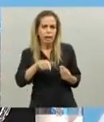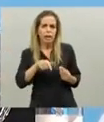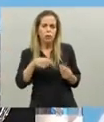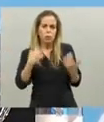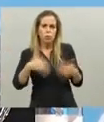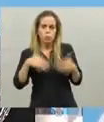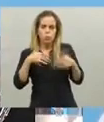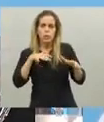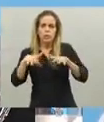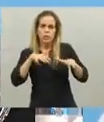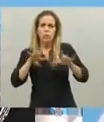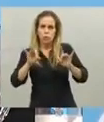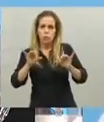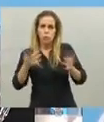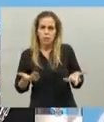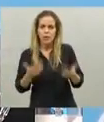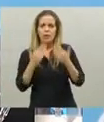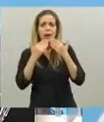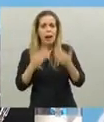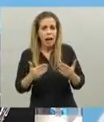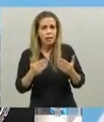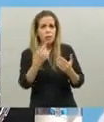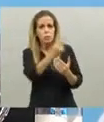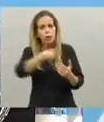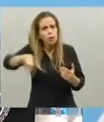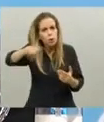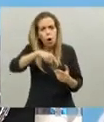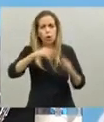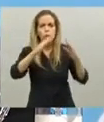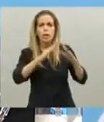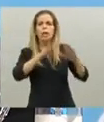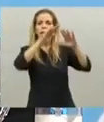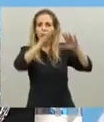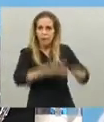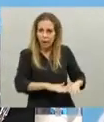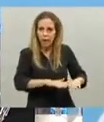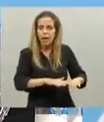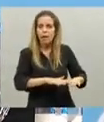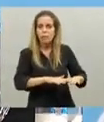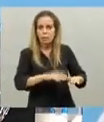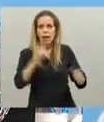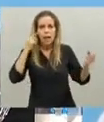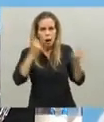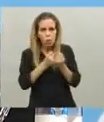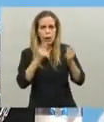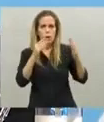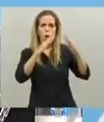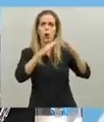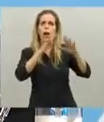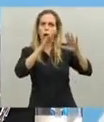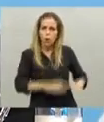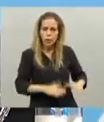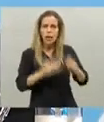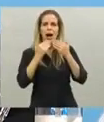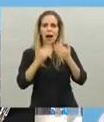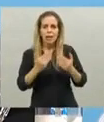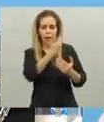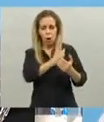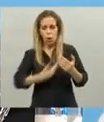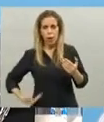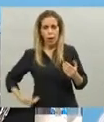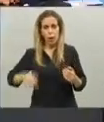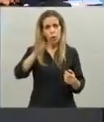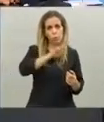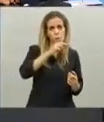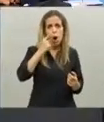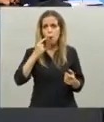conflicto por quedarse en sus casas por acompañarnos en la cuarentena gracias a todos y todas las gobernadoras